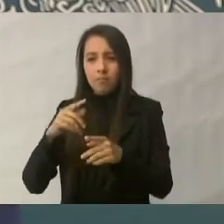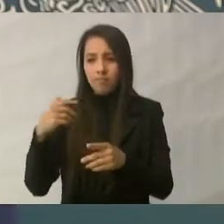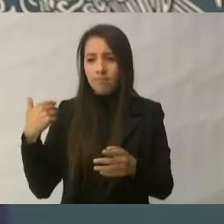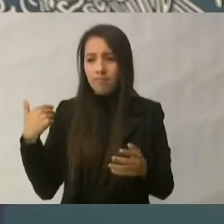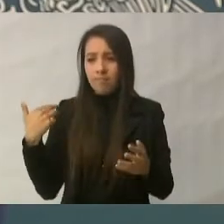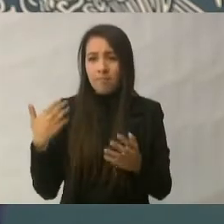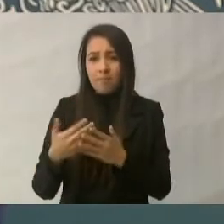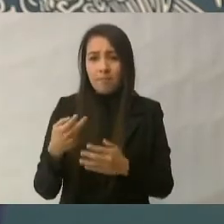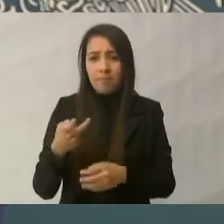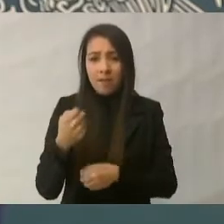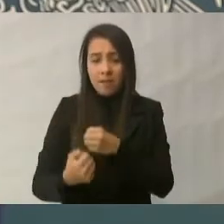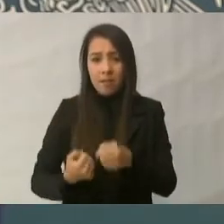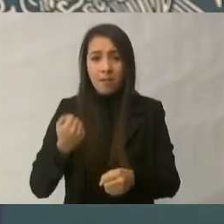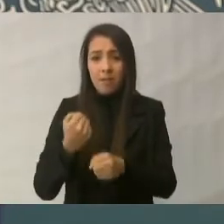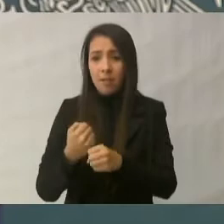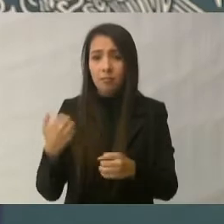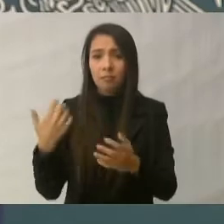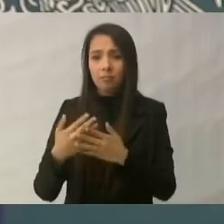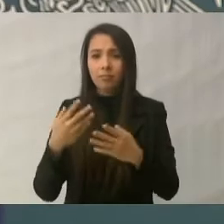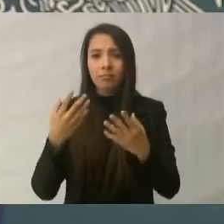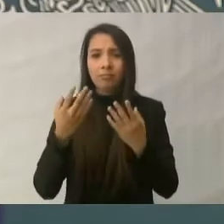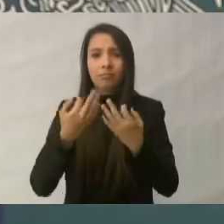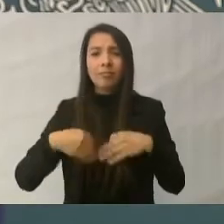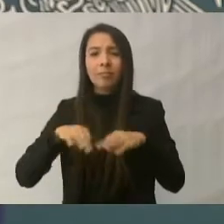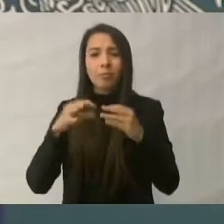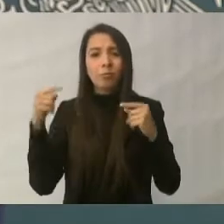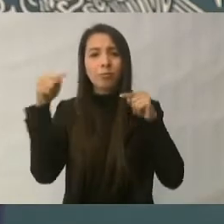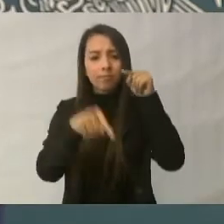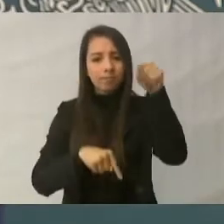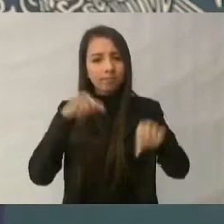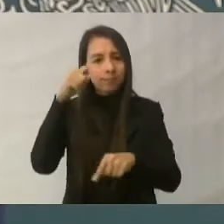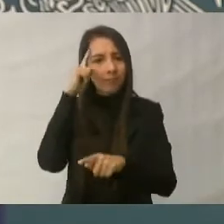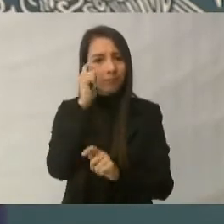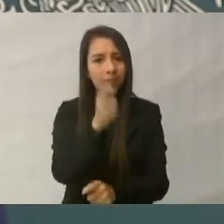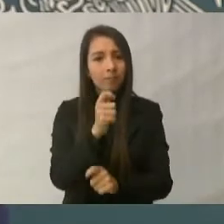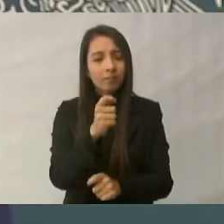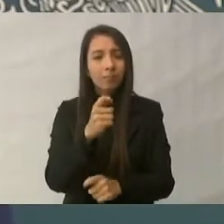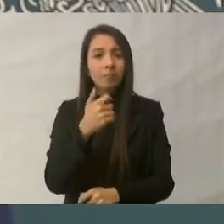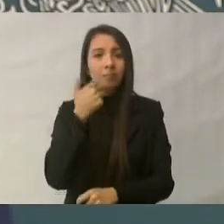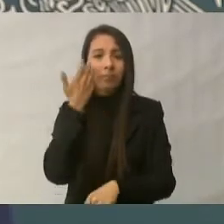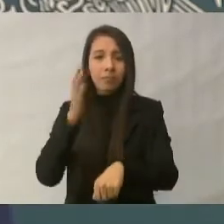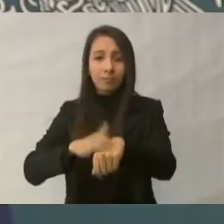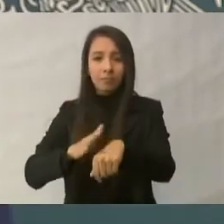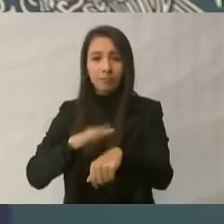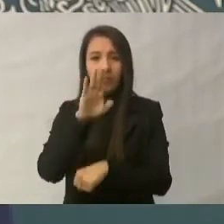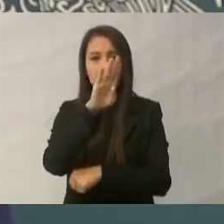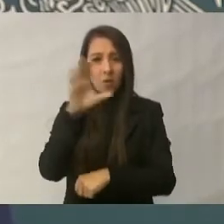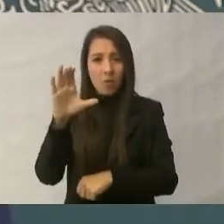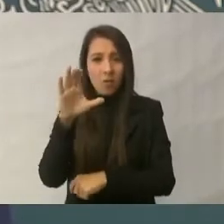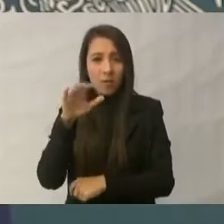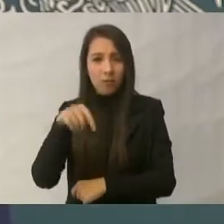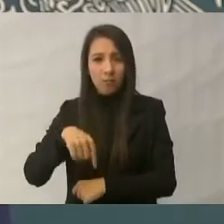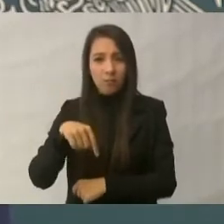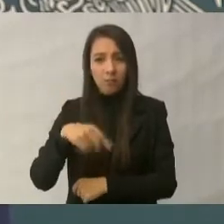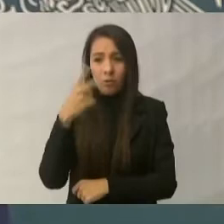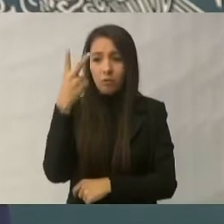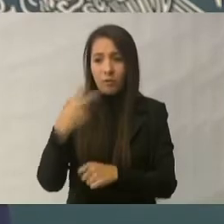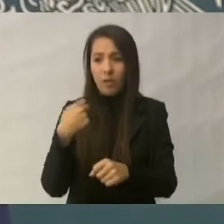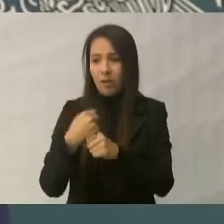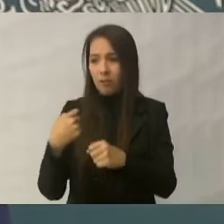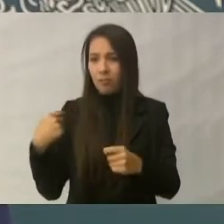importancia de la población pesquera en esta zona, y quisiera comentar que tan solo en Baja California, durante los primeros dos años de la administración,